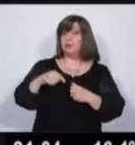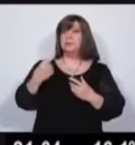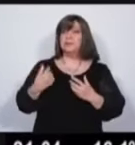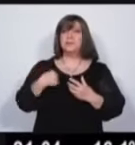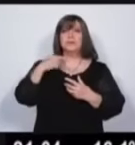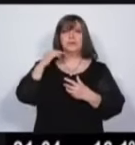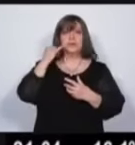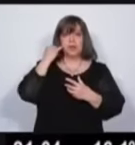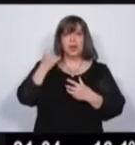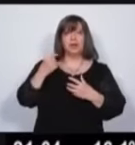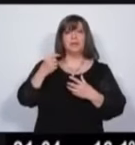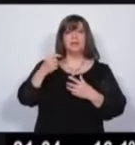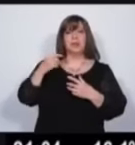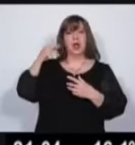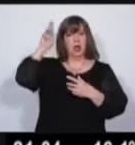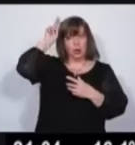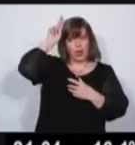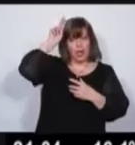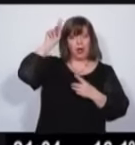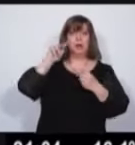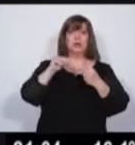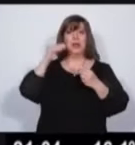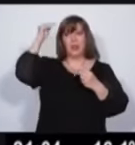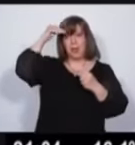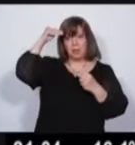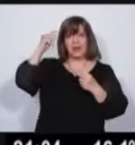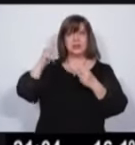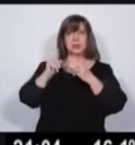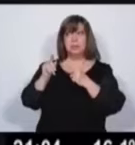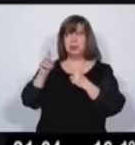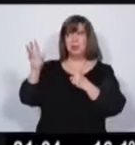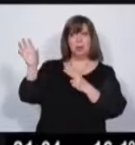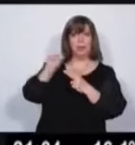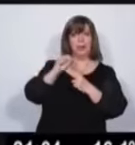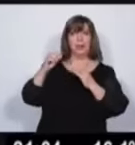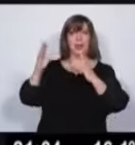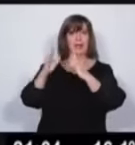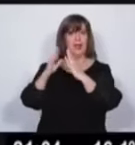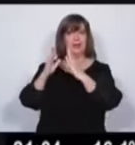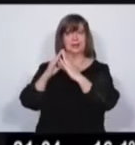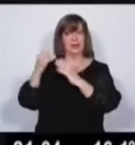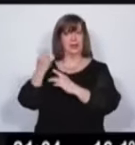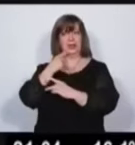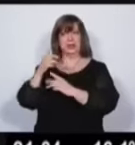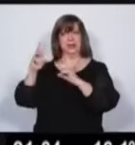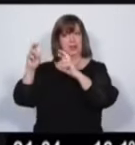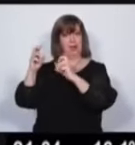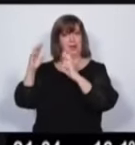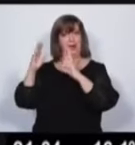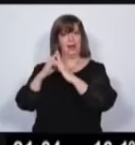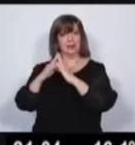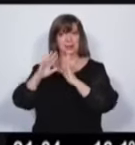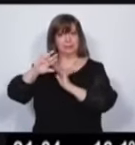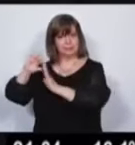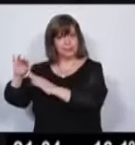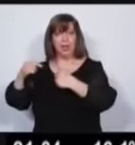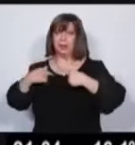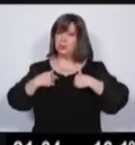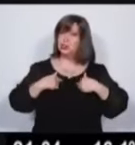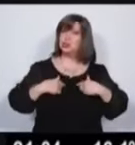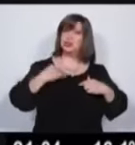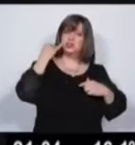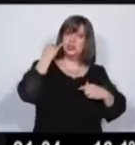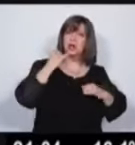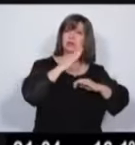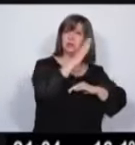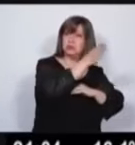que tanto el candidato Cornejo como Demarchi también toman el tema de la vivienda como fundamental. Nosotros lo vamos a hacer, como hemos explicado, en